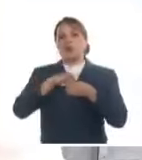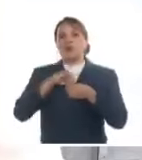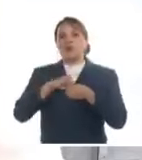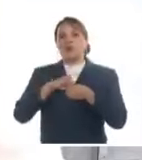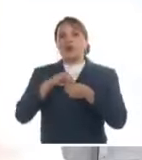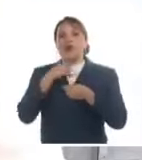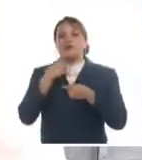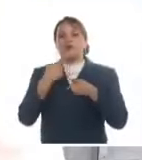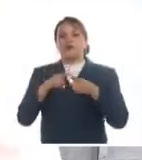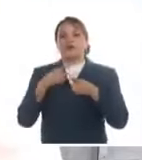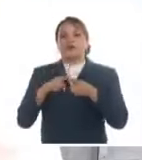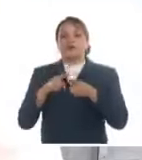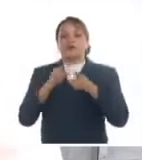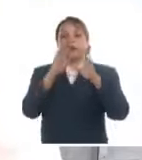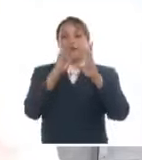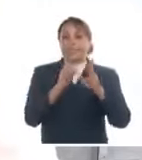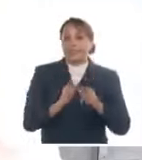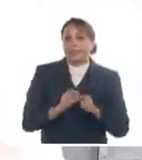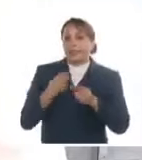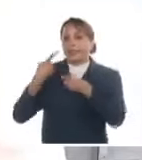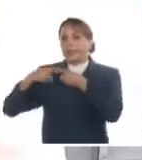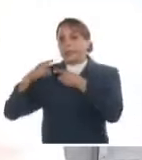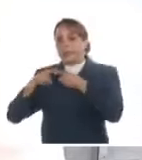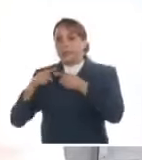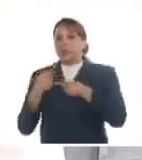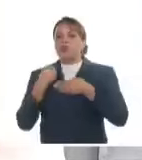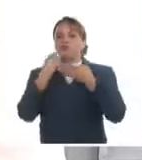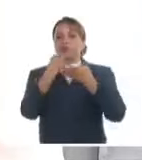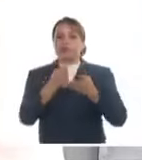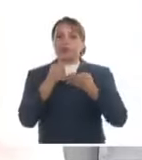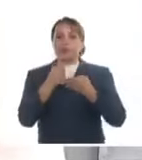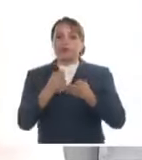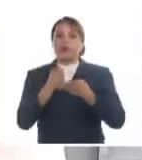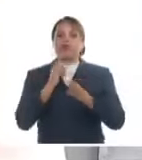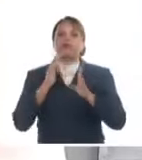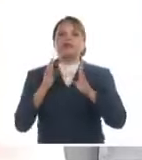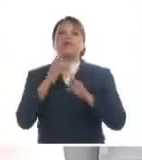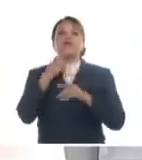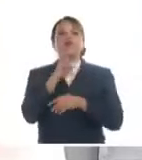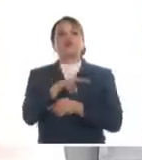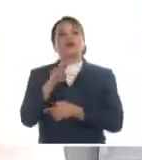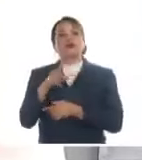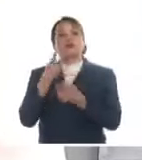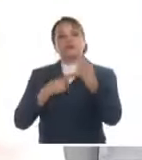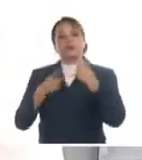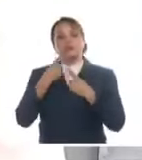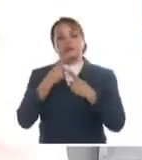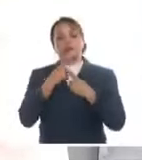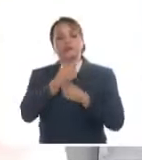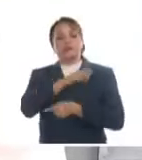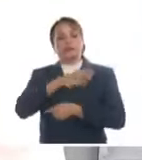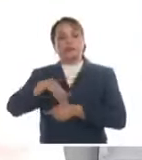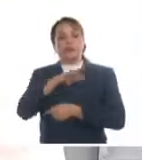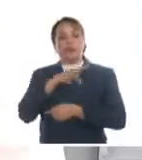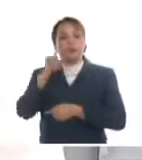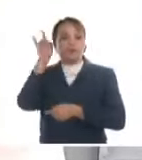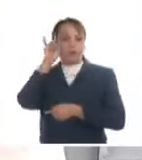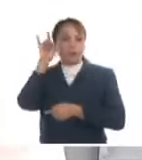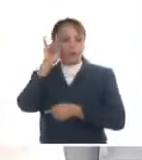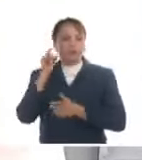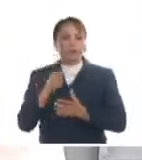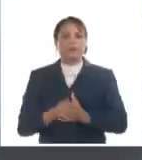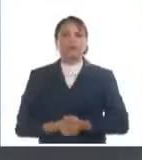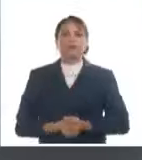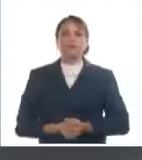inventarios y sus productos en esta búsqueda de soluciones para poder garantizar estos consumos que hemos